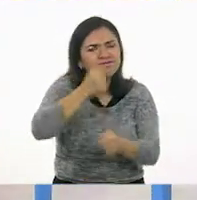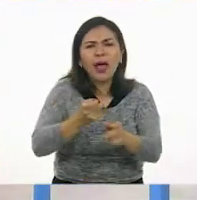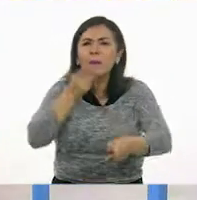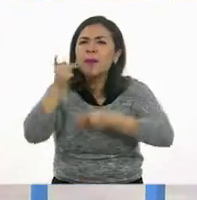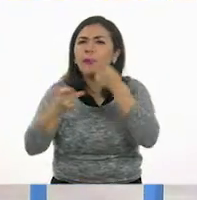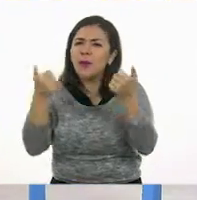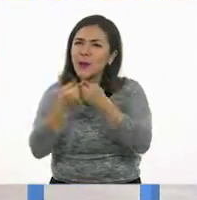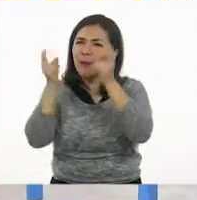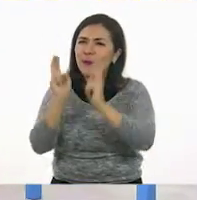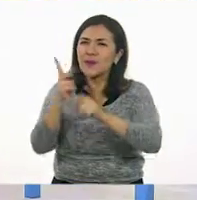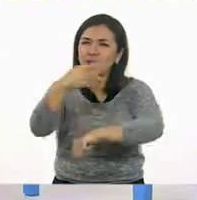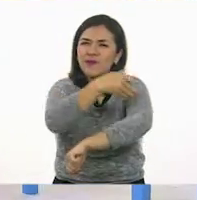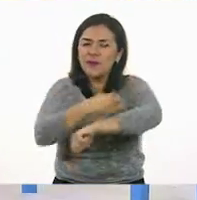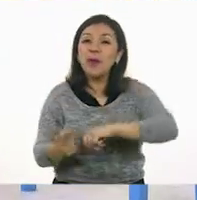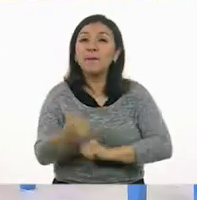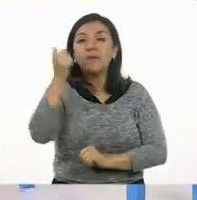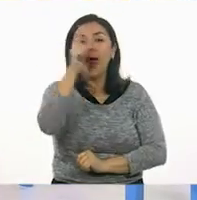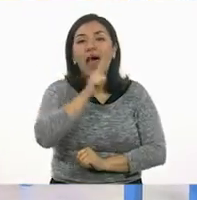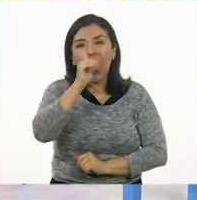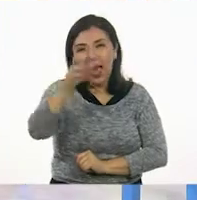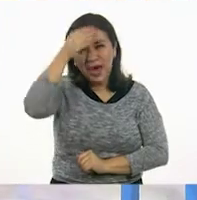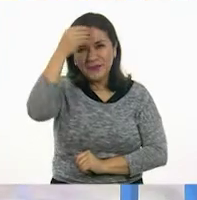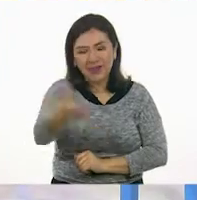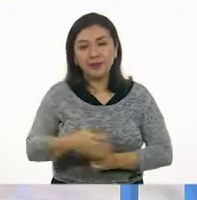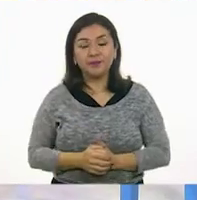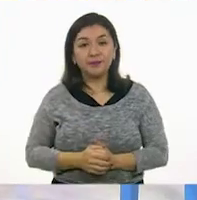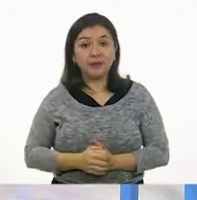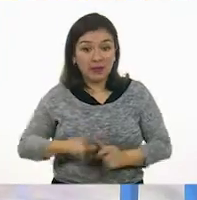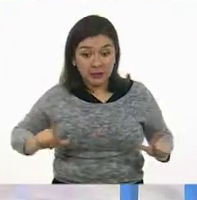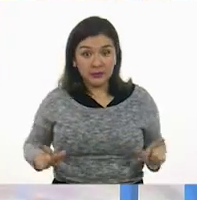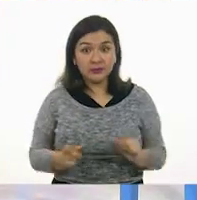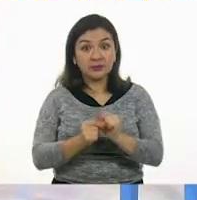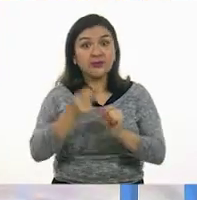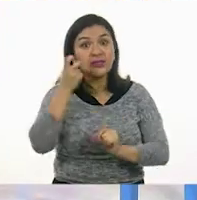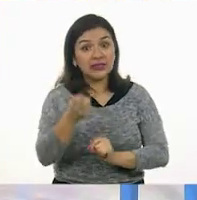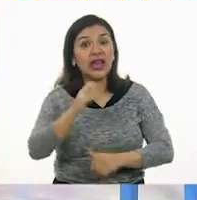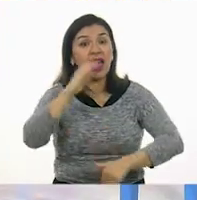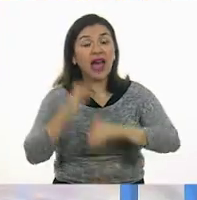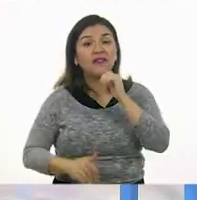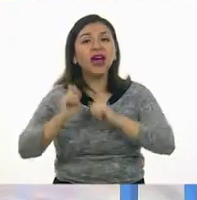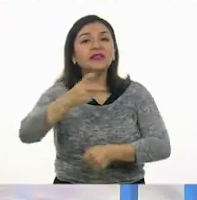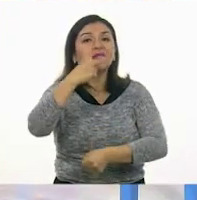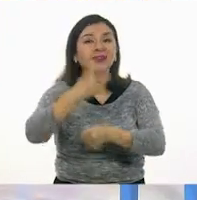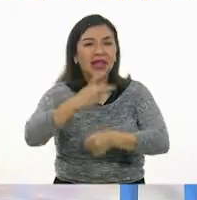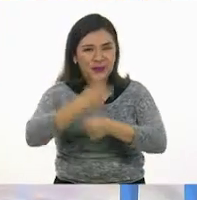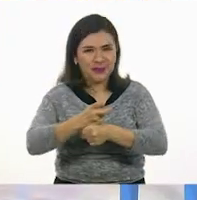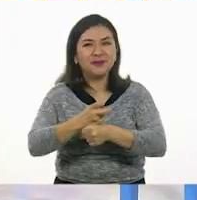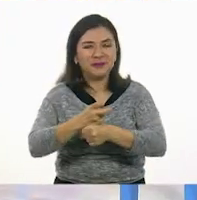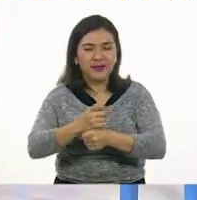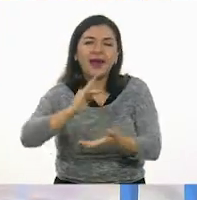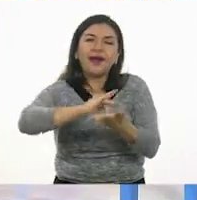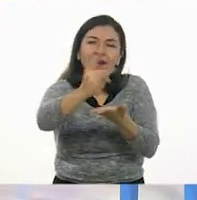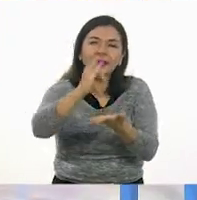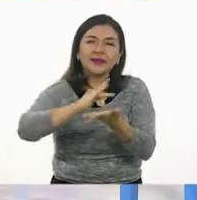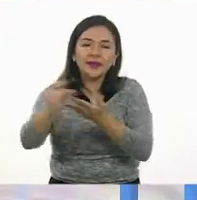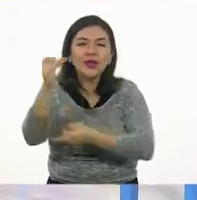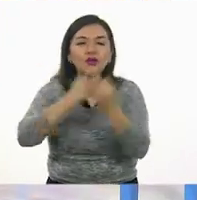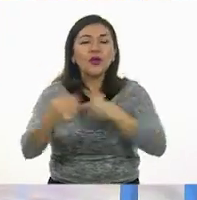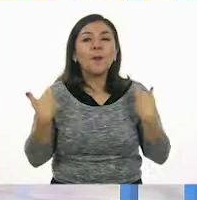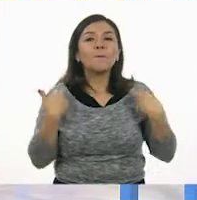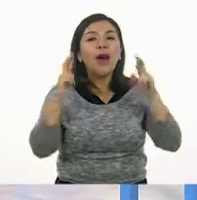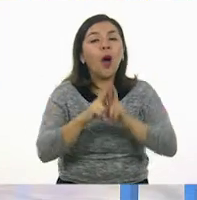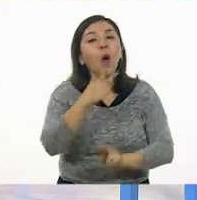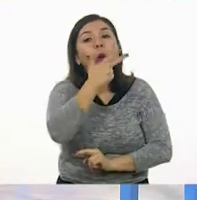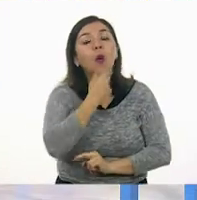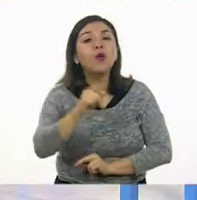practicarla y platica con tu familia en tu lengua materna. Hasta aquí terminamos con segundo grado. Le damos las gracias a las